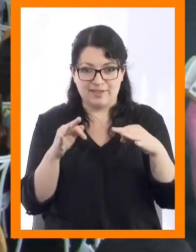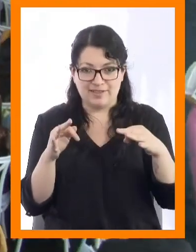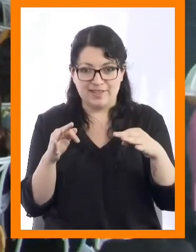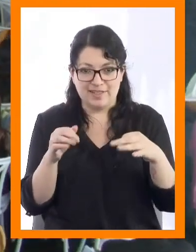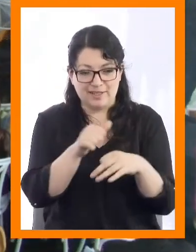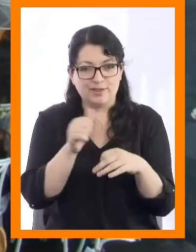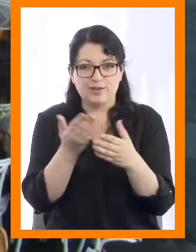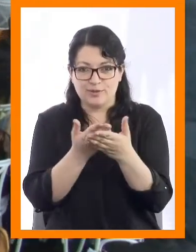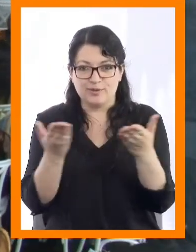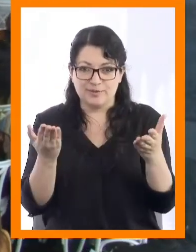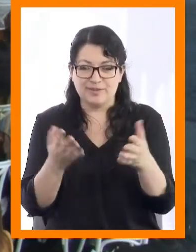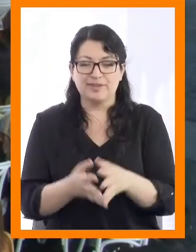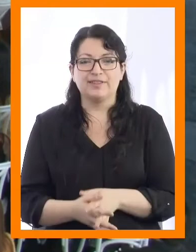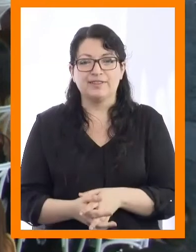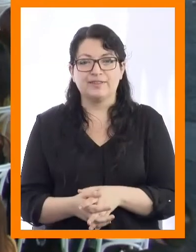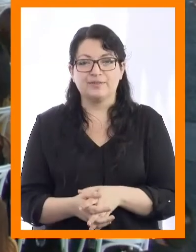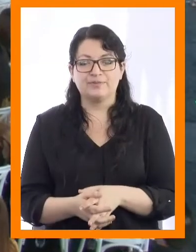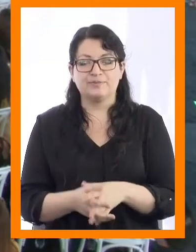a todos ustedes.